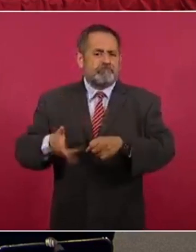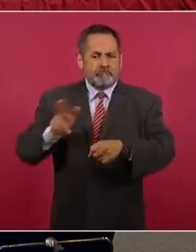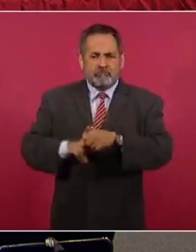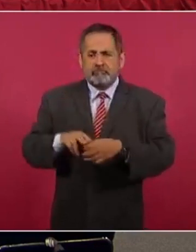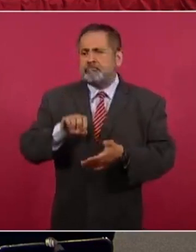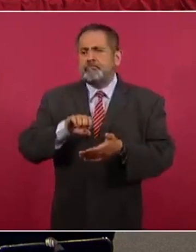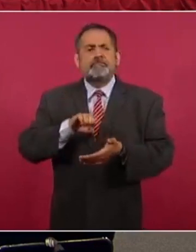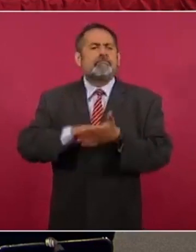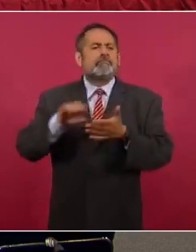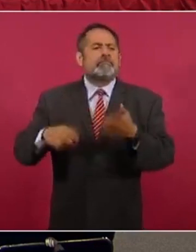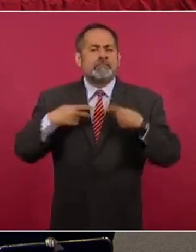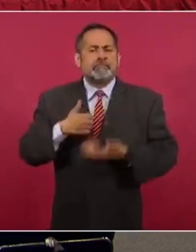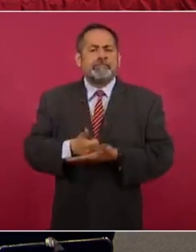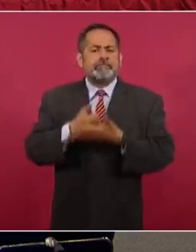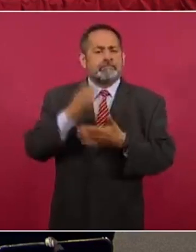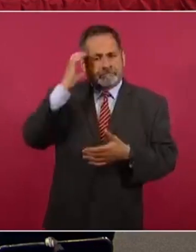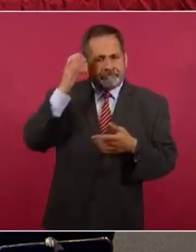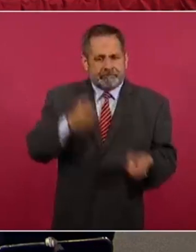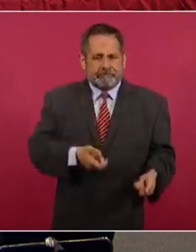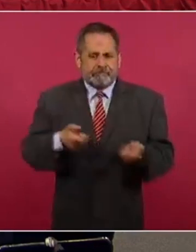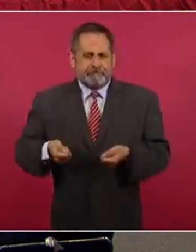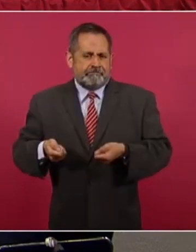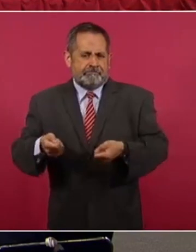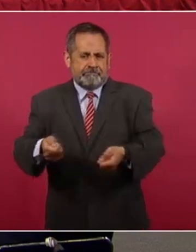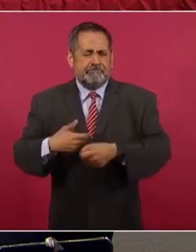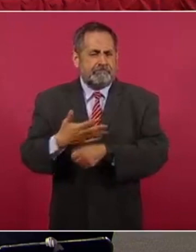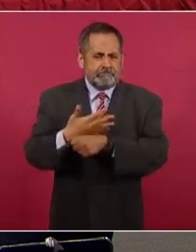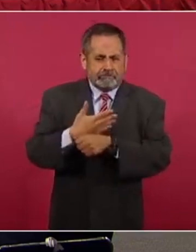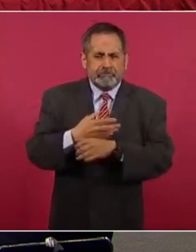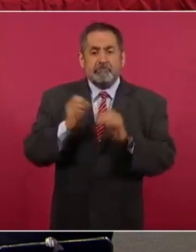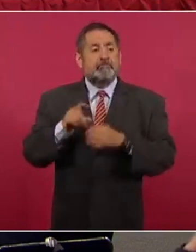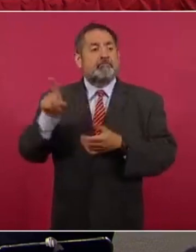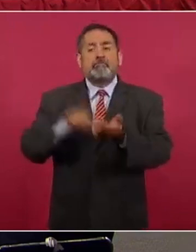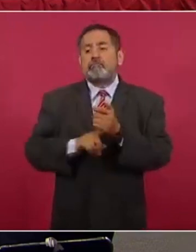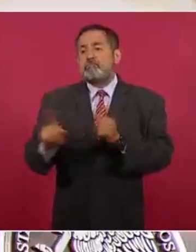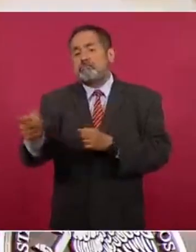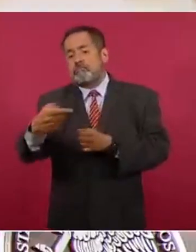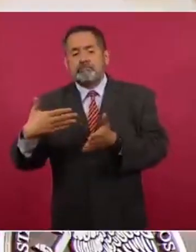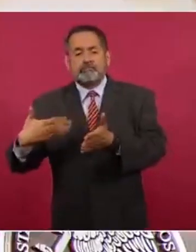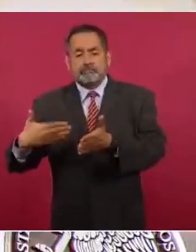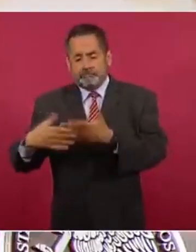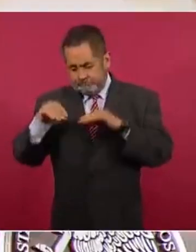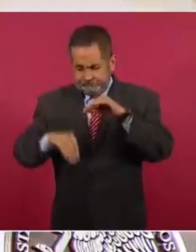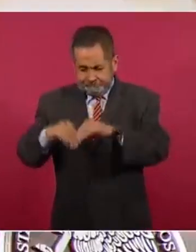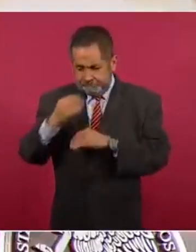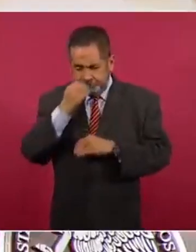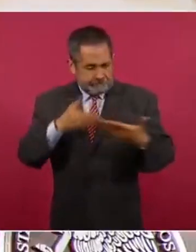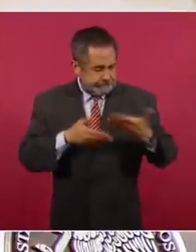cabelleros, conductores de ambulancia, la gente de cocina que está preparando las dietas para las personas que están